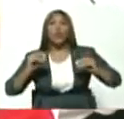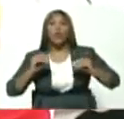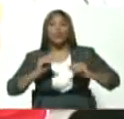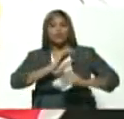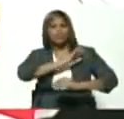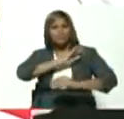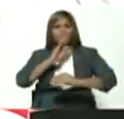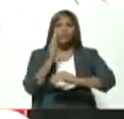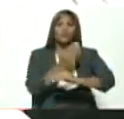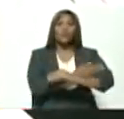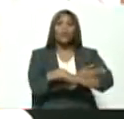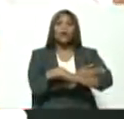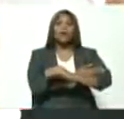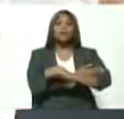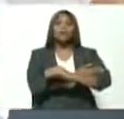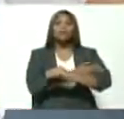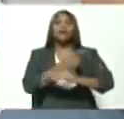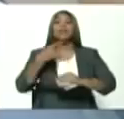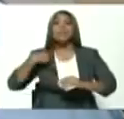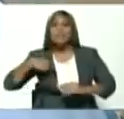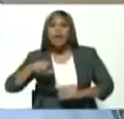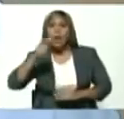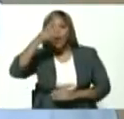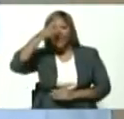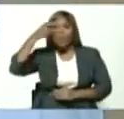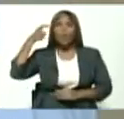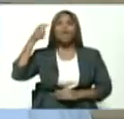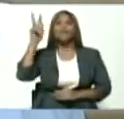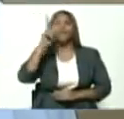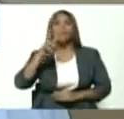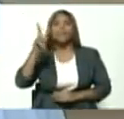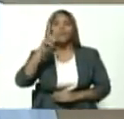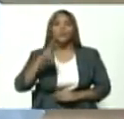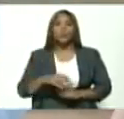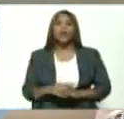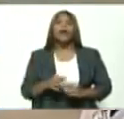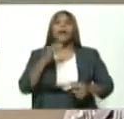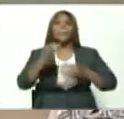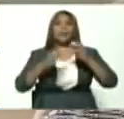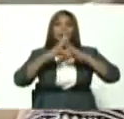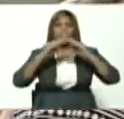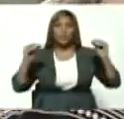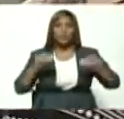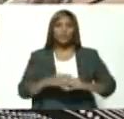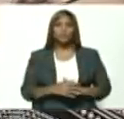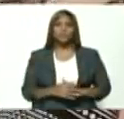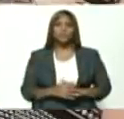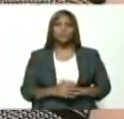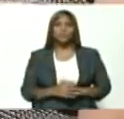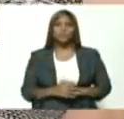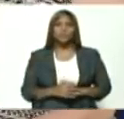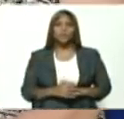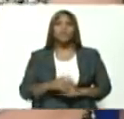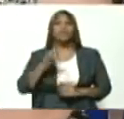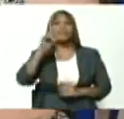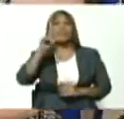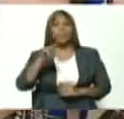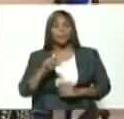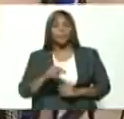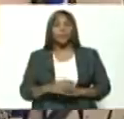los sectores sociales, el pueblo de Venezuela, quita todo esto, vale. Además de todo eso,